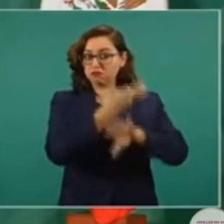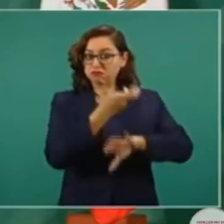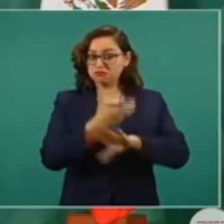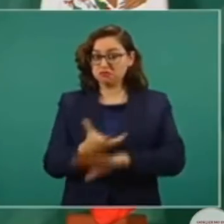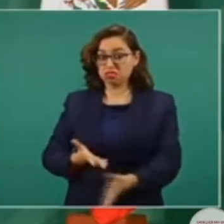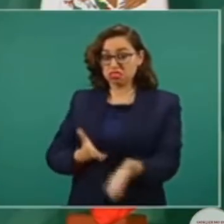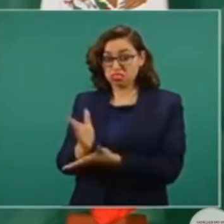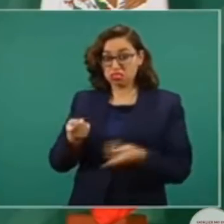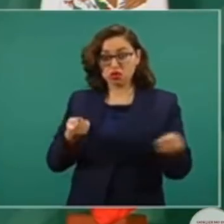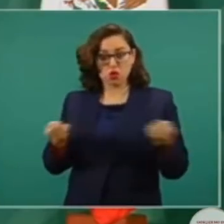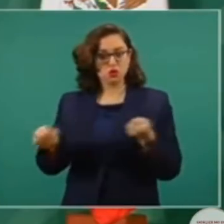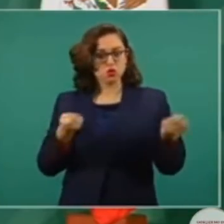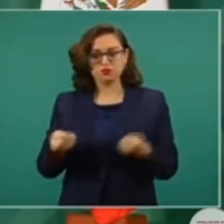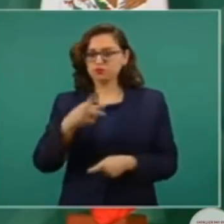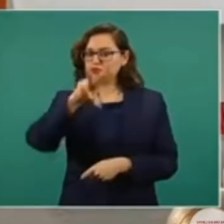no.